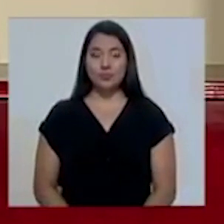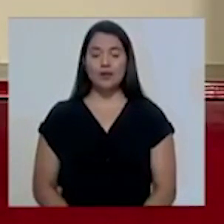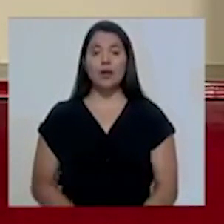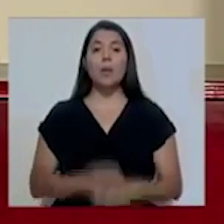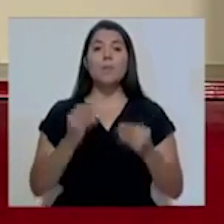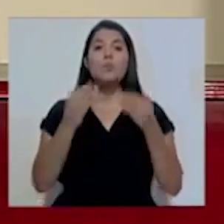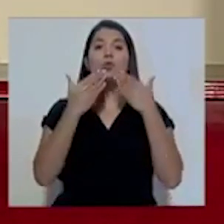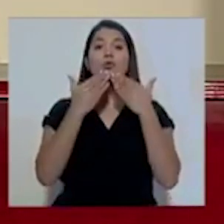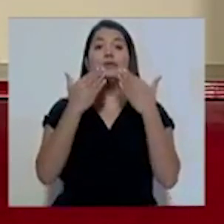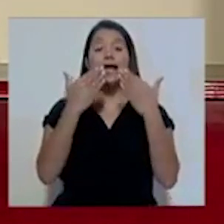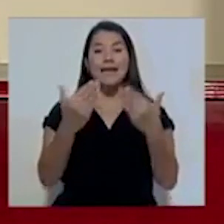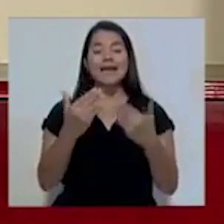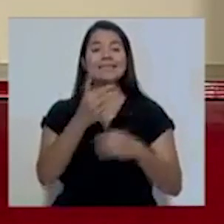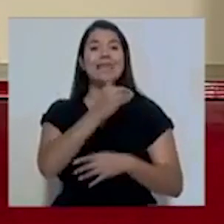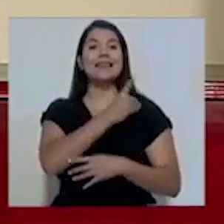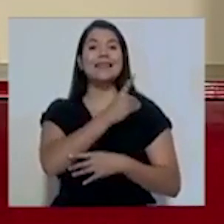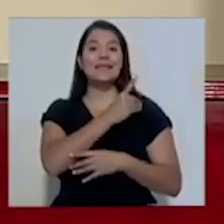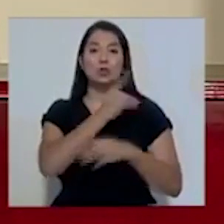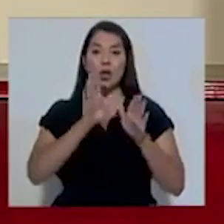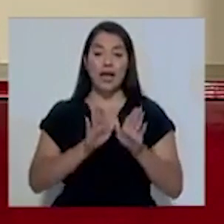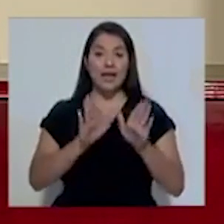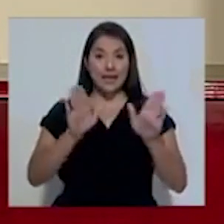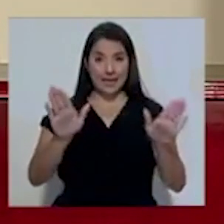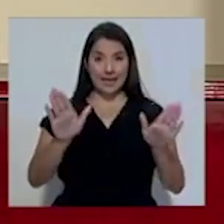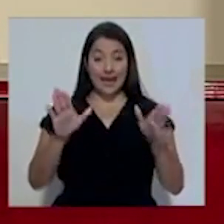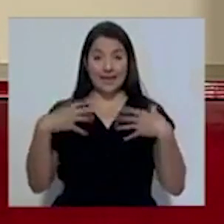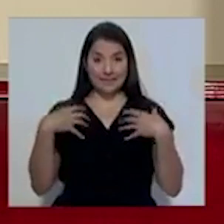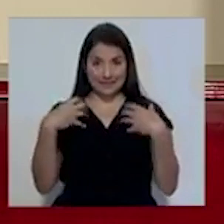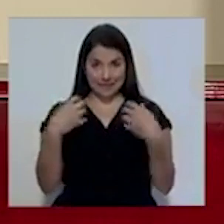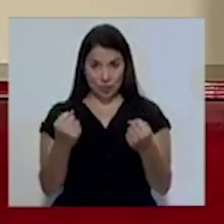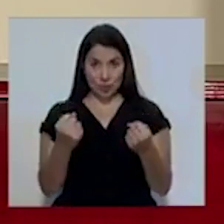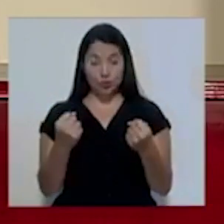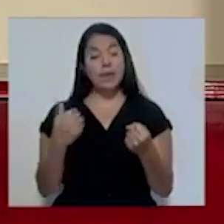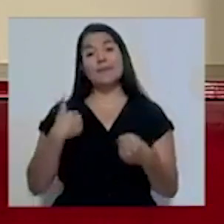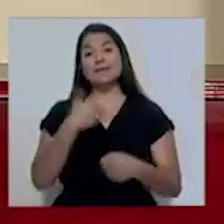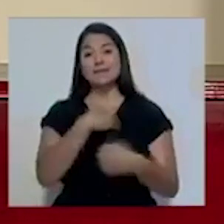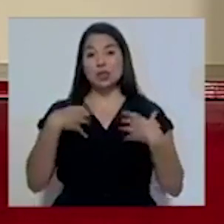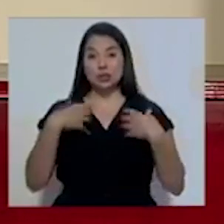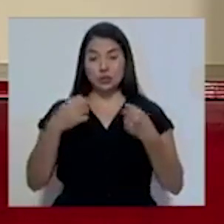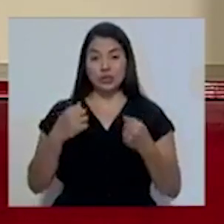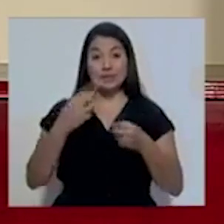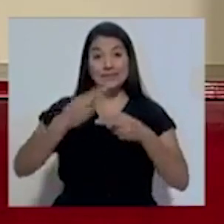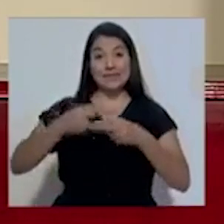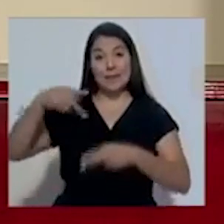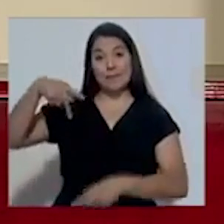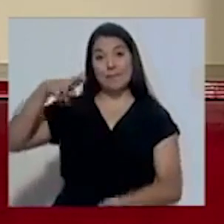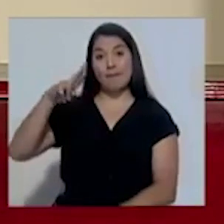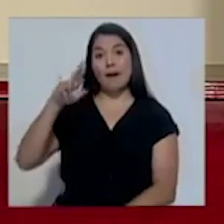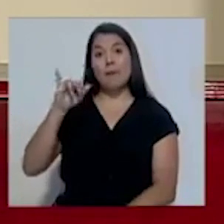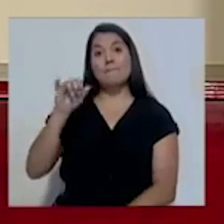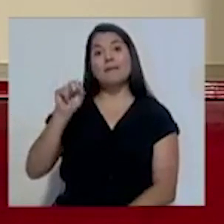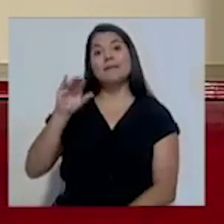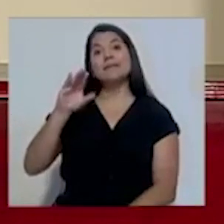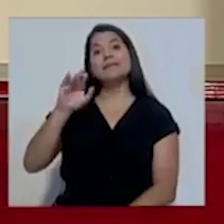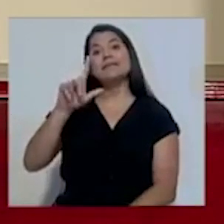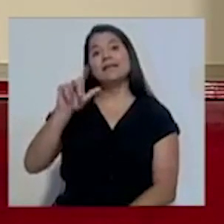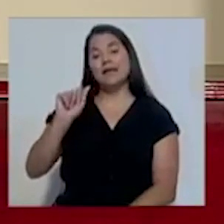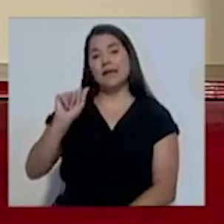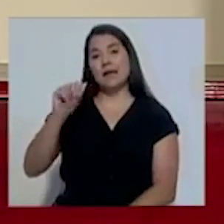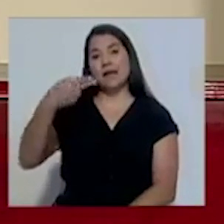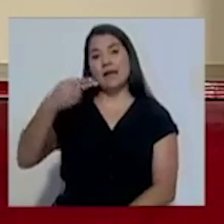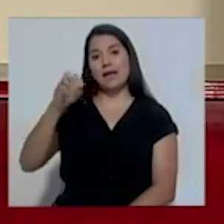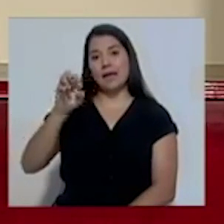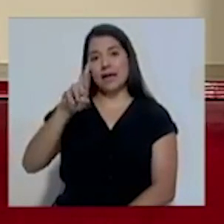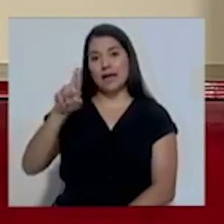Muchísimas gracias a la directora general de Salud, del Ministerio de Salud, Fiscila Herrera, por el reporte de este sábado